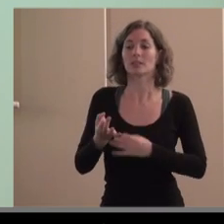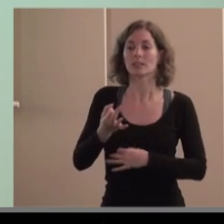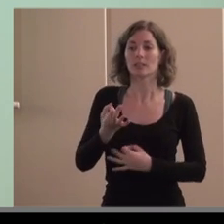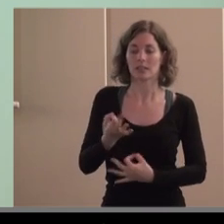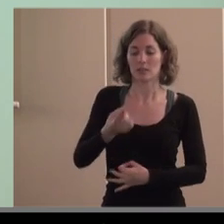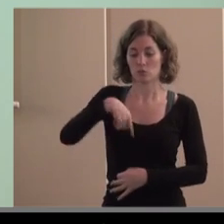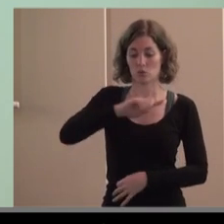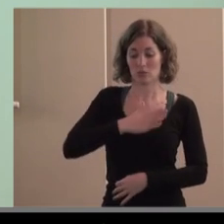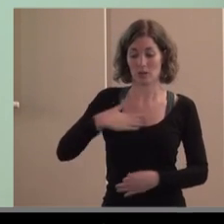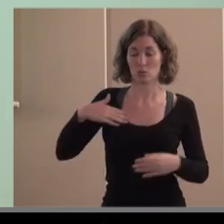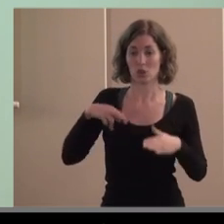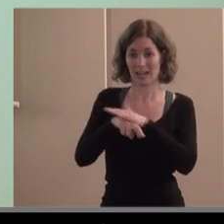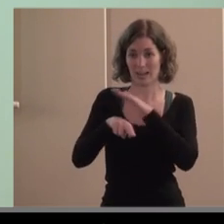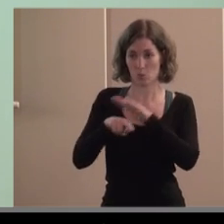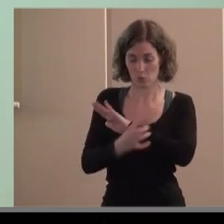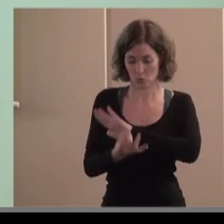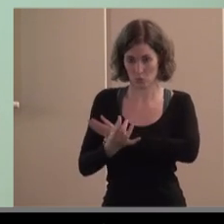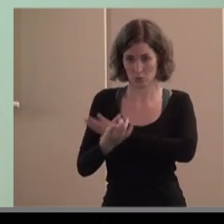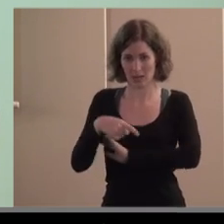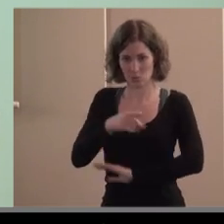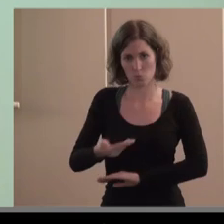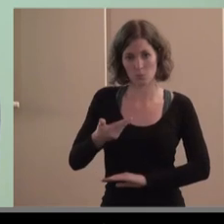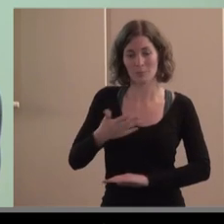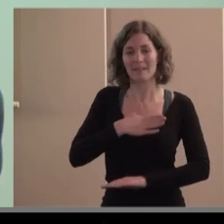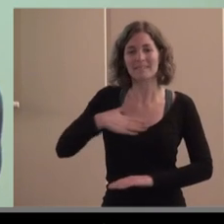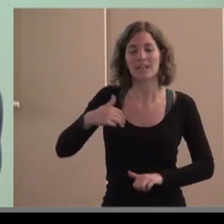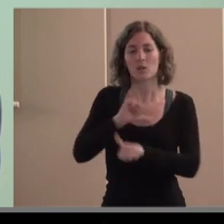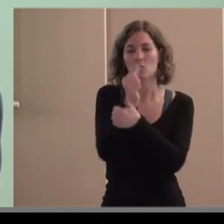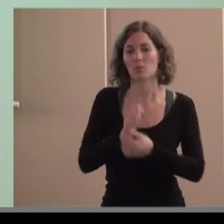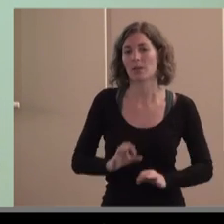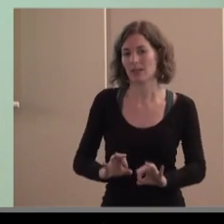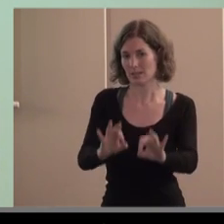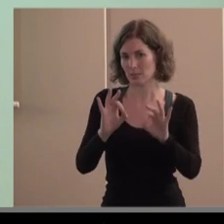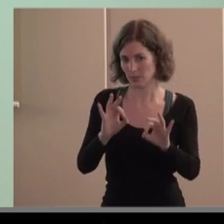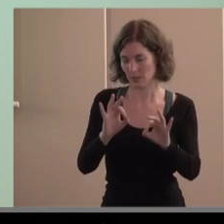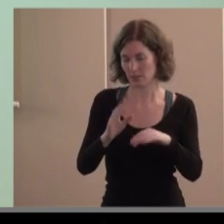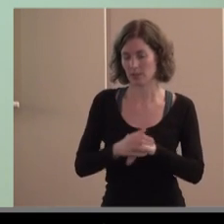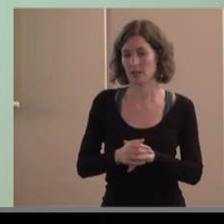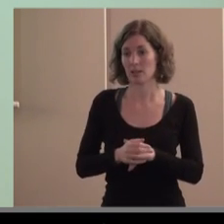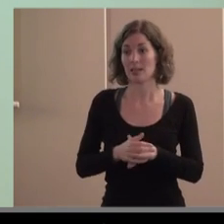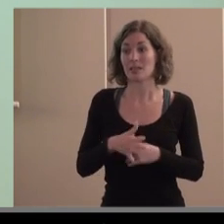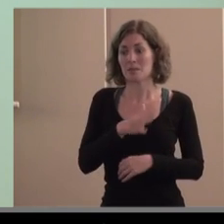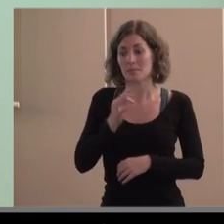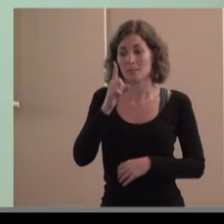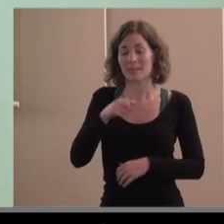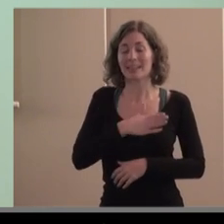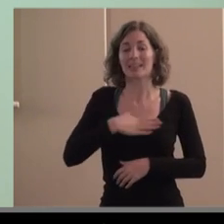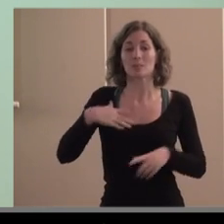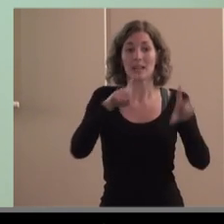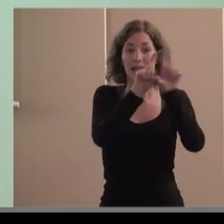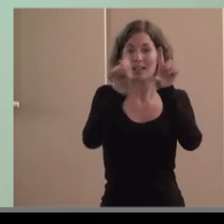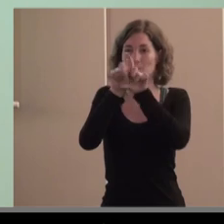que son importantes pero queremos hacerlo de una manera determinada y esta es nuestra otra forma de hacer empresas y además queremos distribuirlas